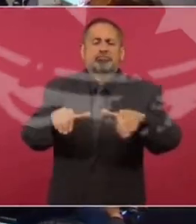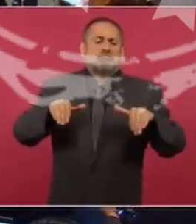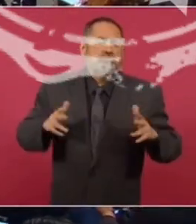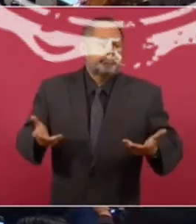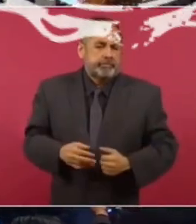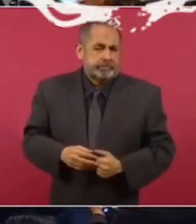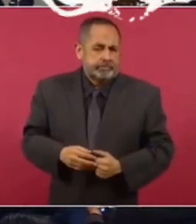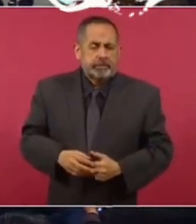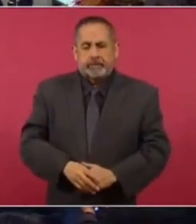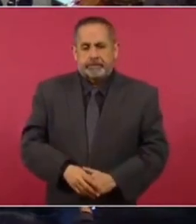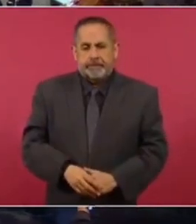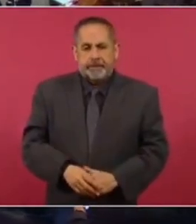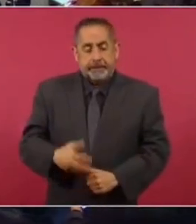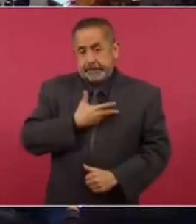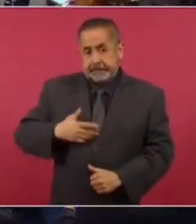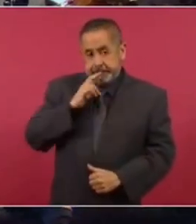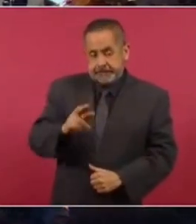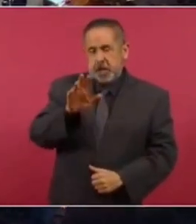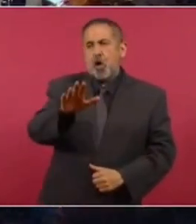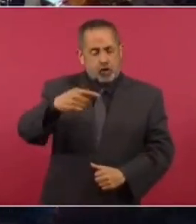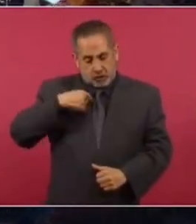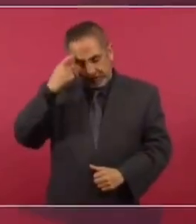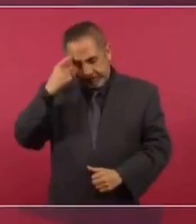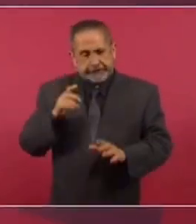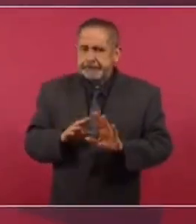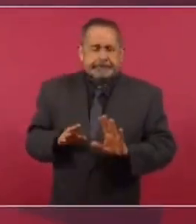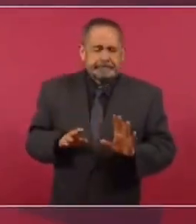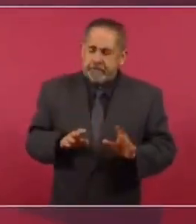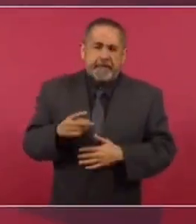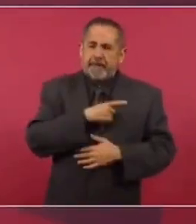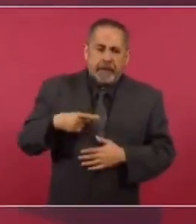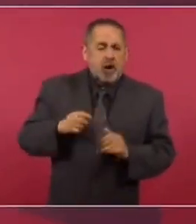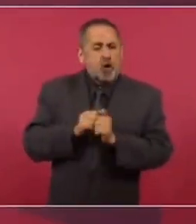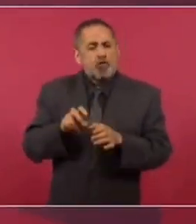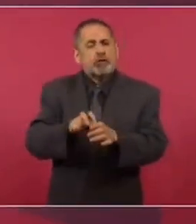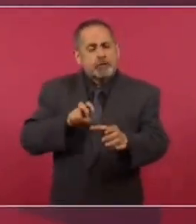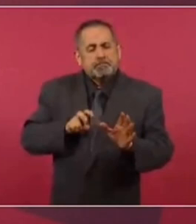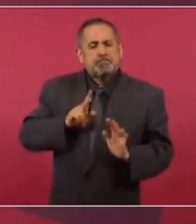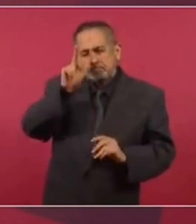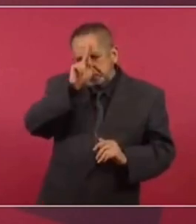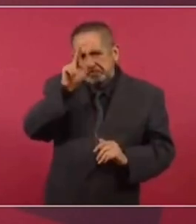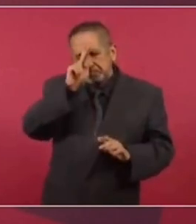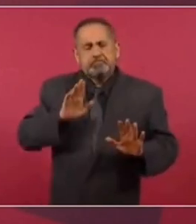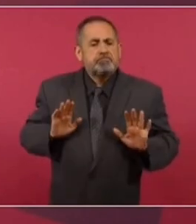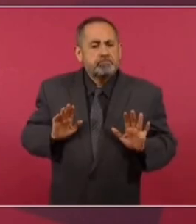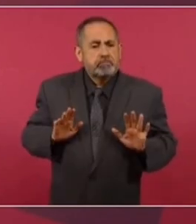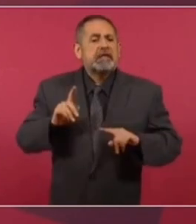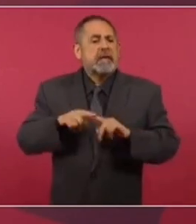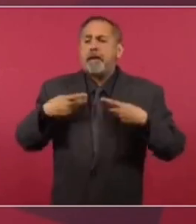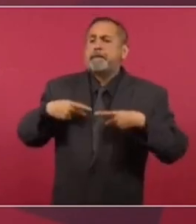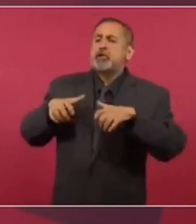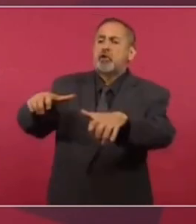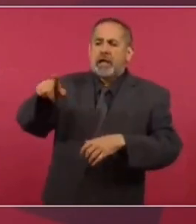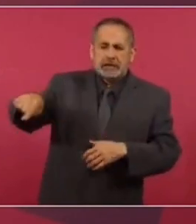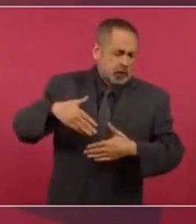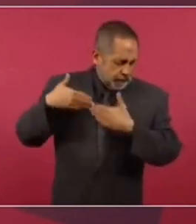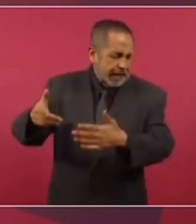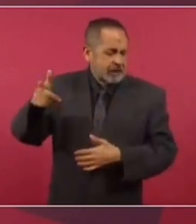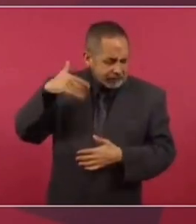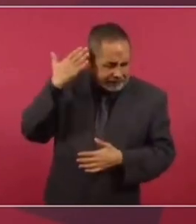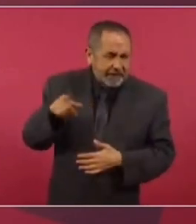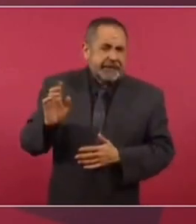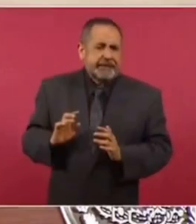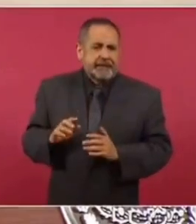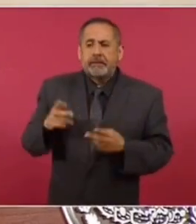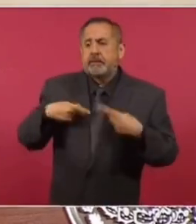Yo pienso que deben de manejarse con prudencia y tenerle confianza a la gente, porque